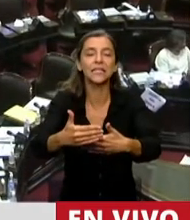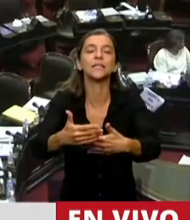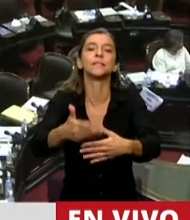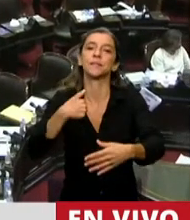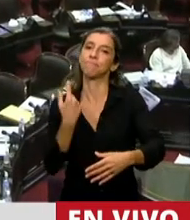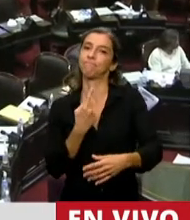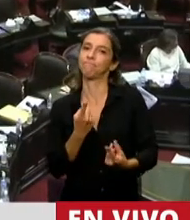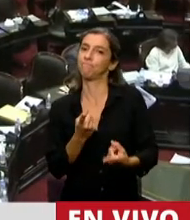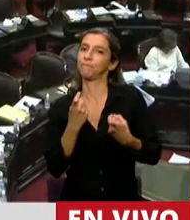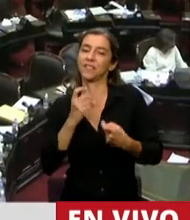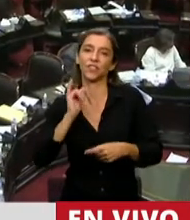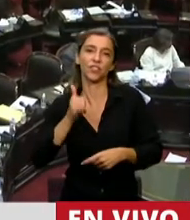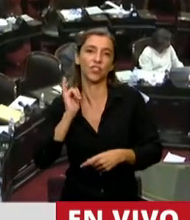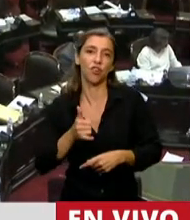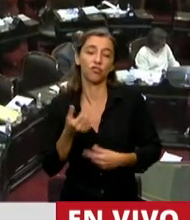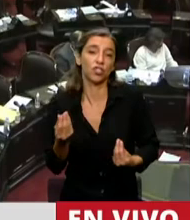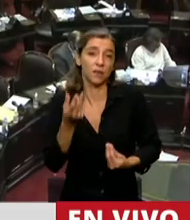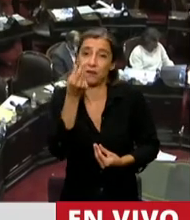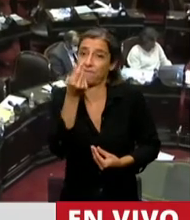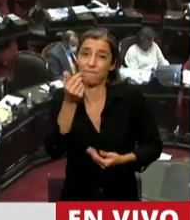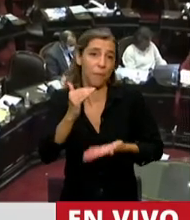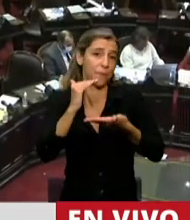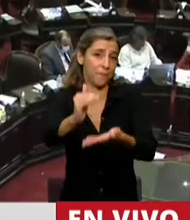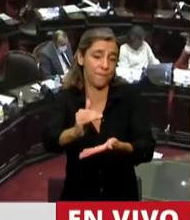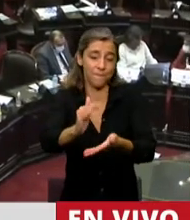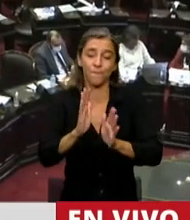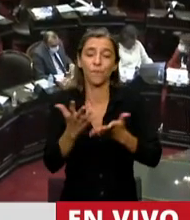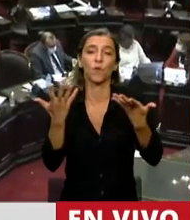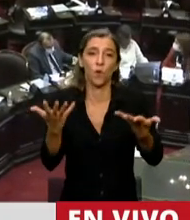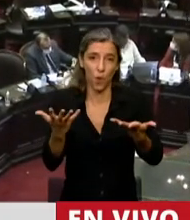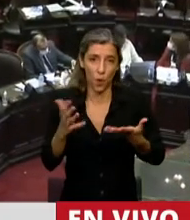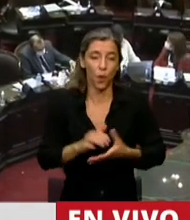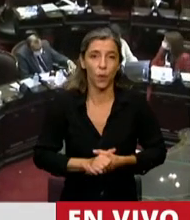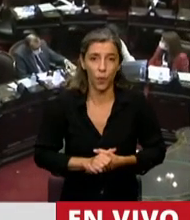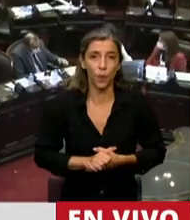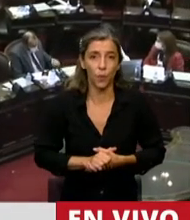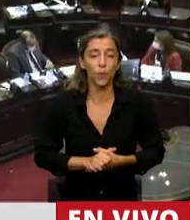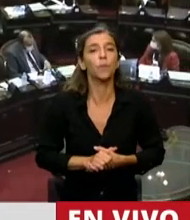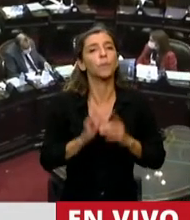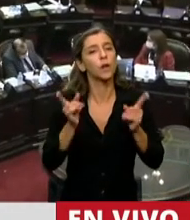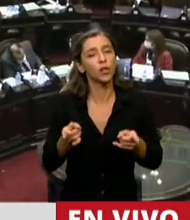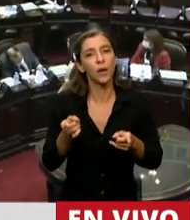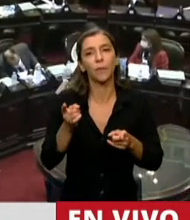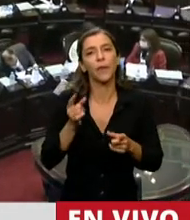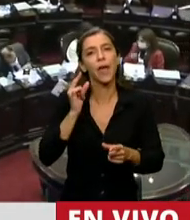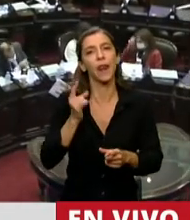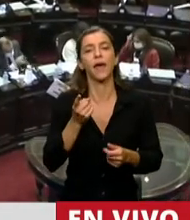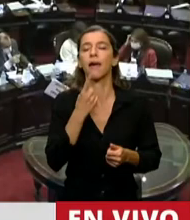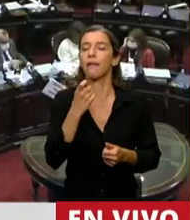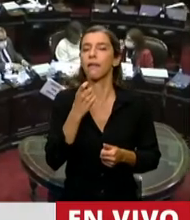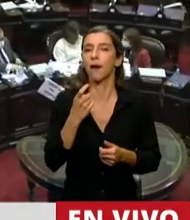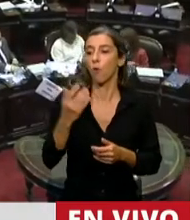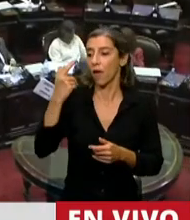sólo un aumento inmediato de la fuente de financiamiento, sino corregir los vaivenes que hemos tenido durante